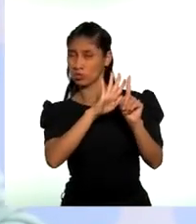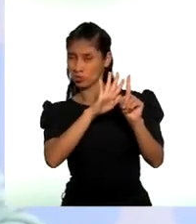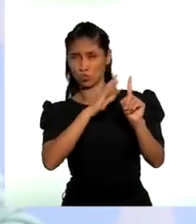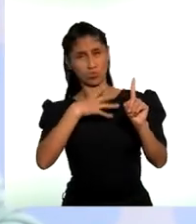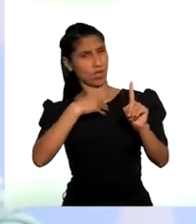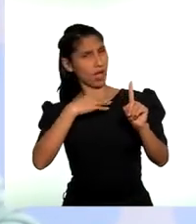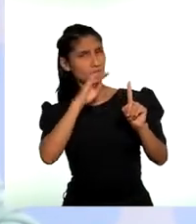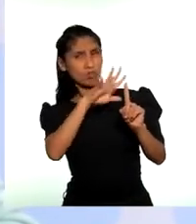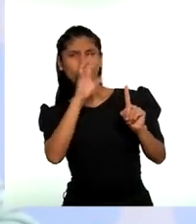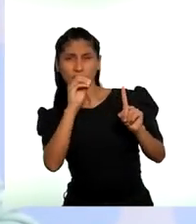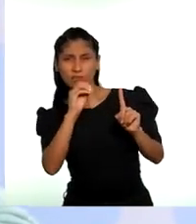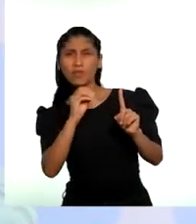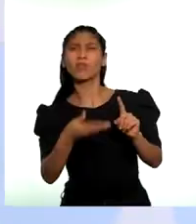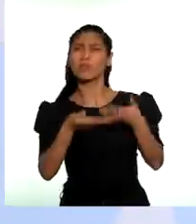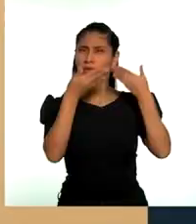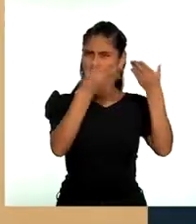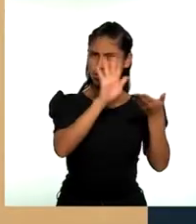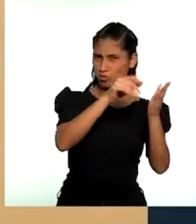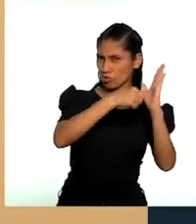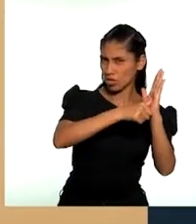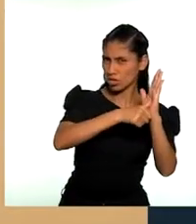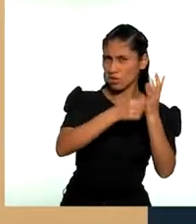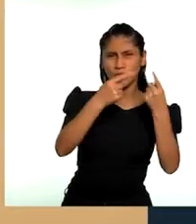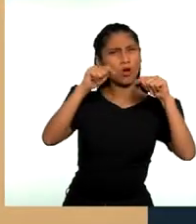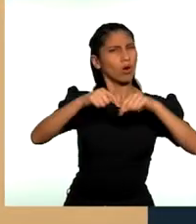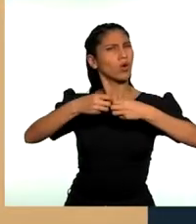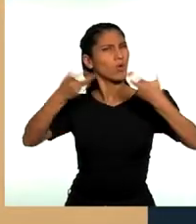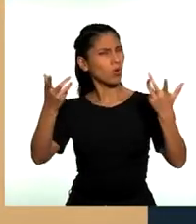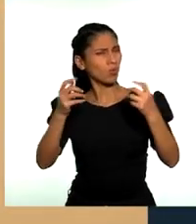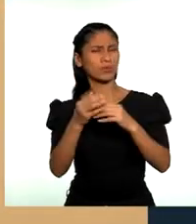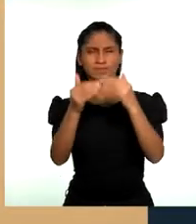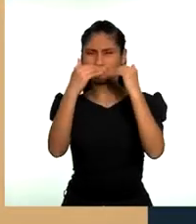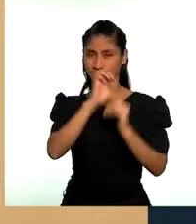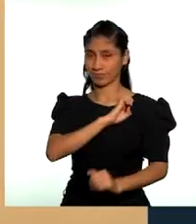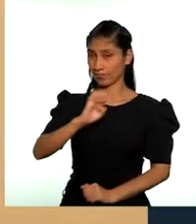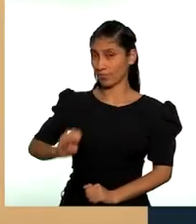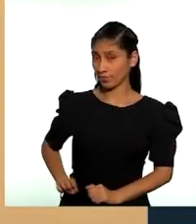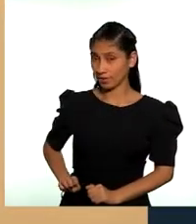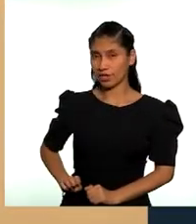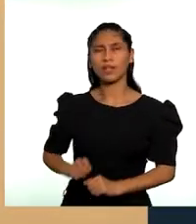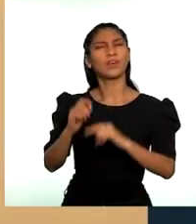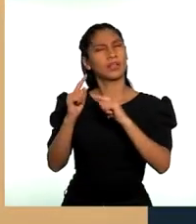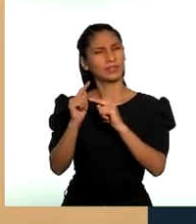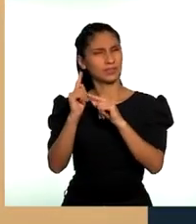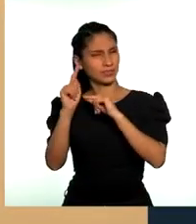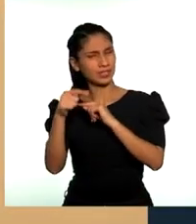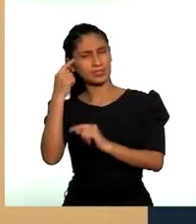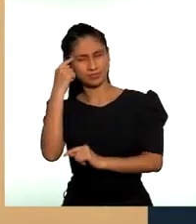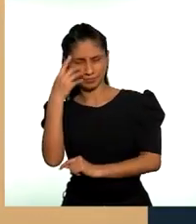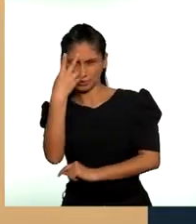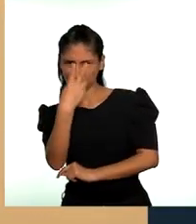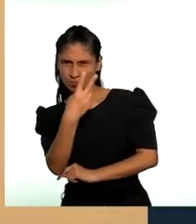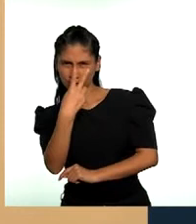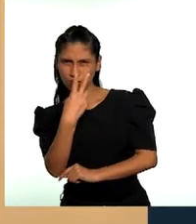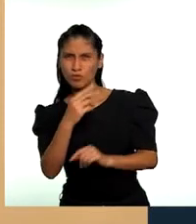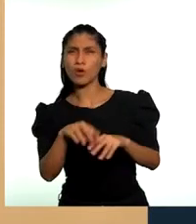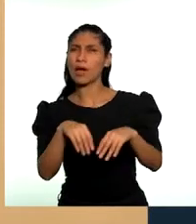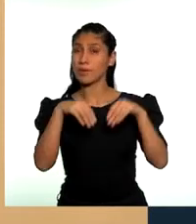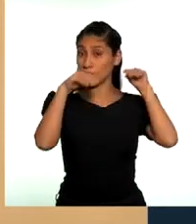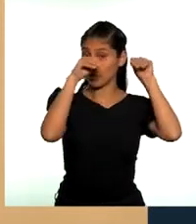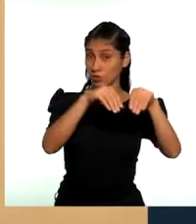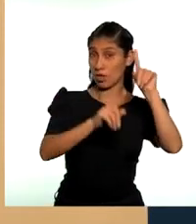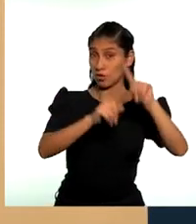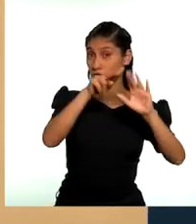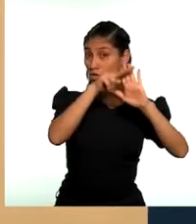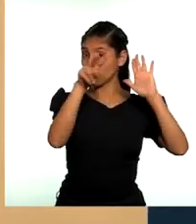más que los convenios internacionales. El Estado ha ido implementando ciertas normas que